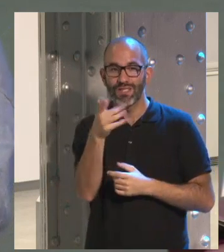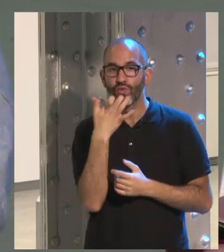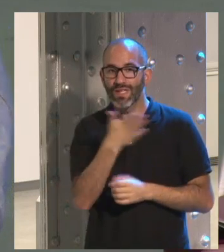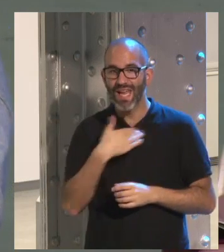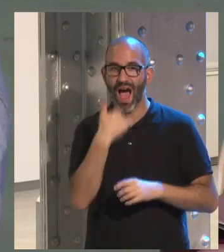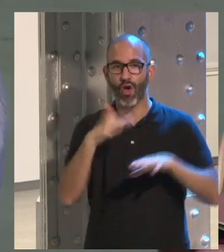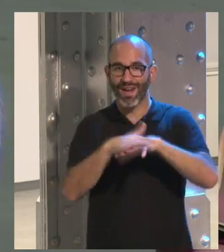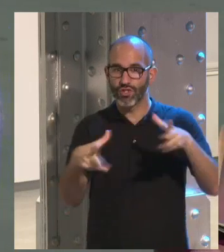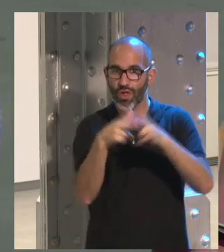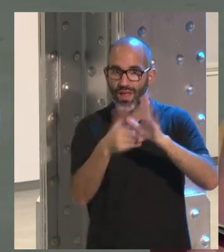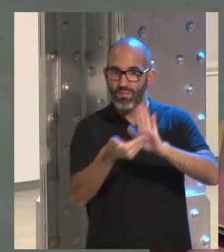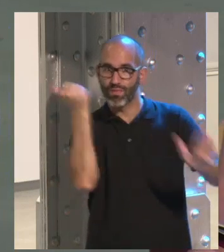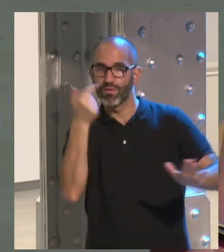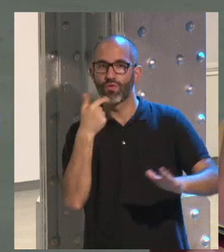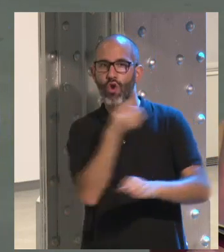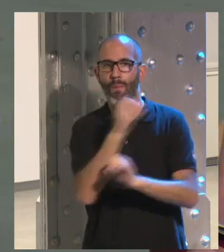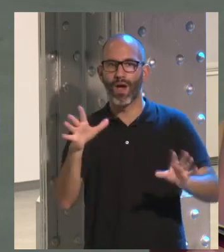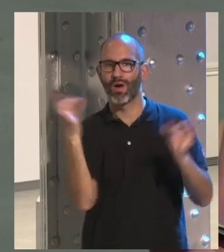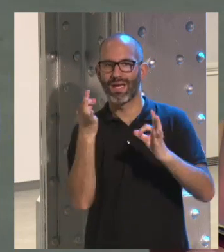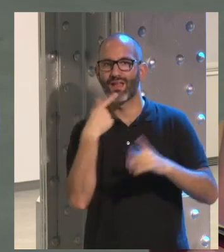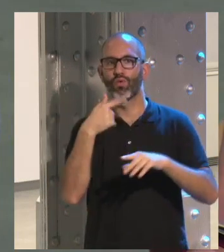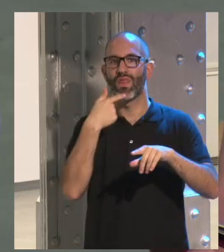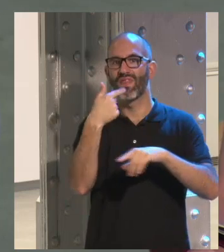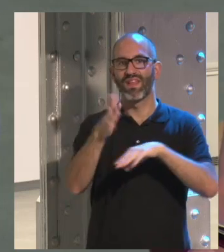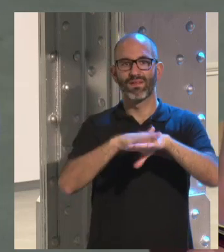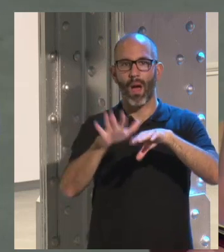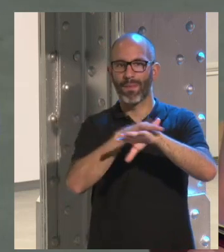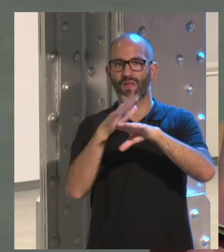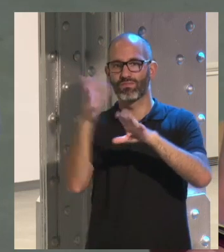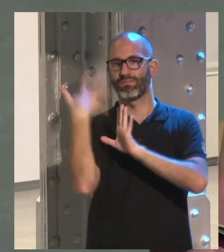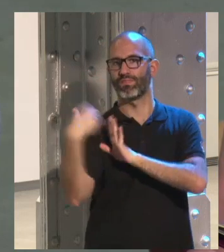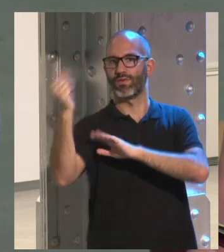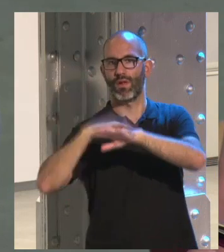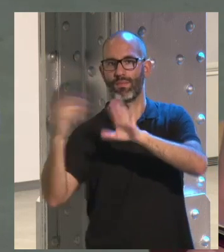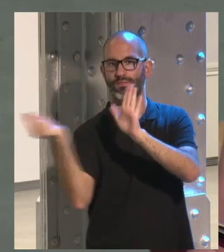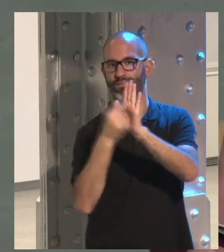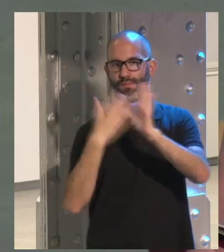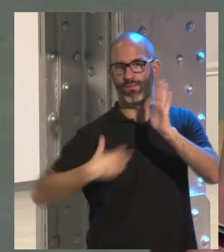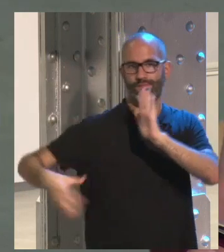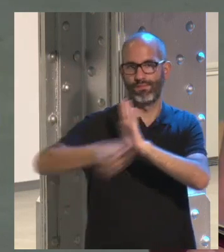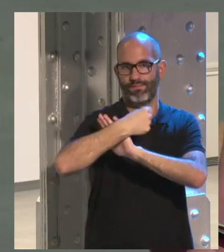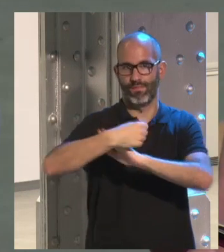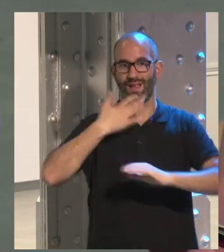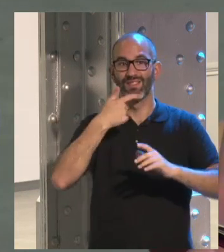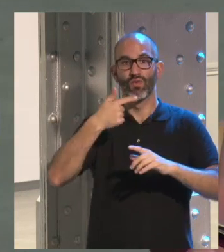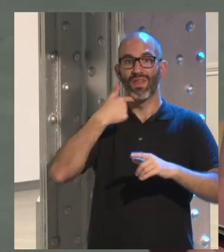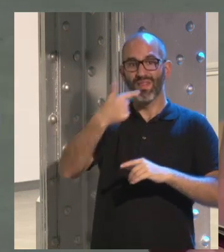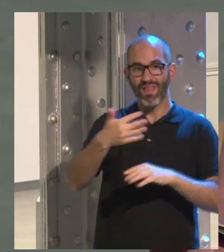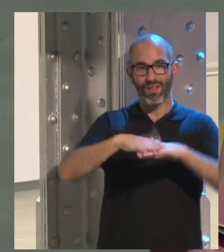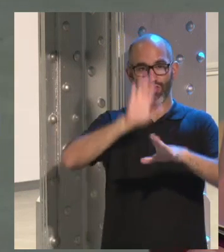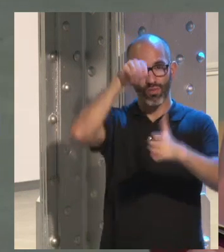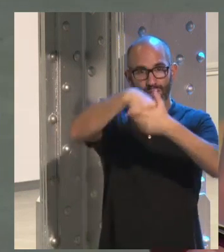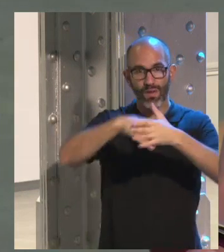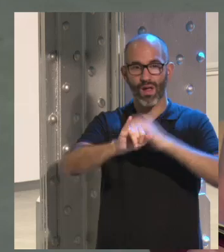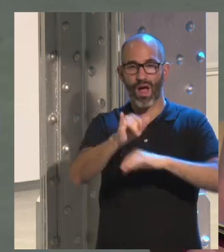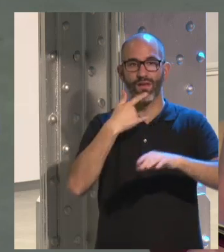retirar algo de una red social, lo mejor es decir que ha habido una infracción de derechos de propiedad intelectual. Te lo quitan en 30 segundos. Como digas que es que sale un menor al que están